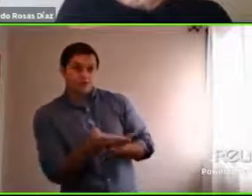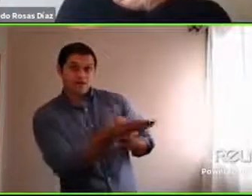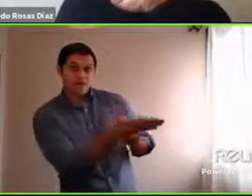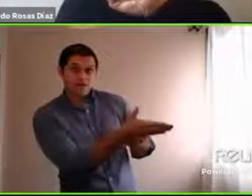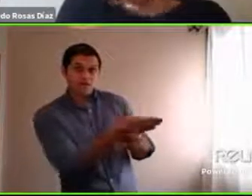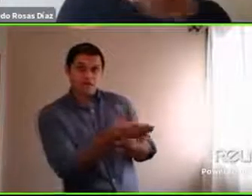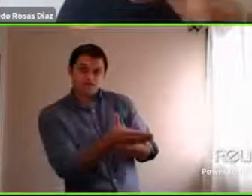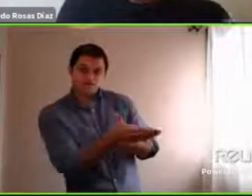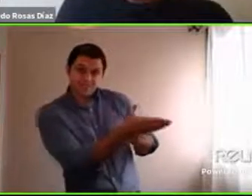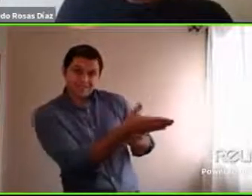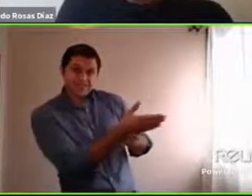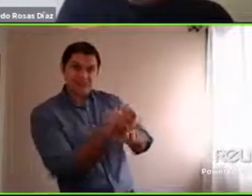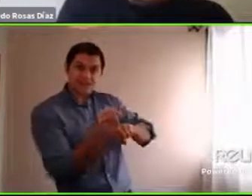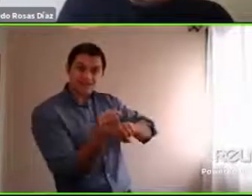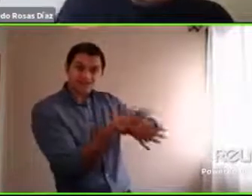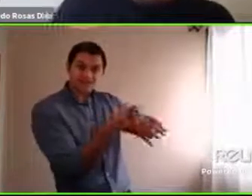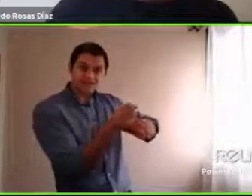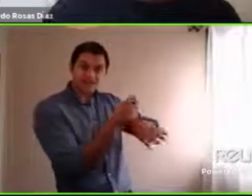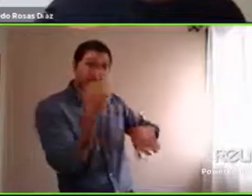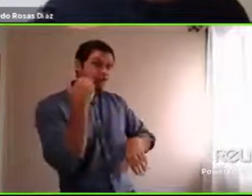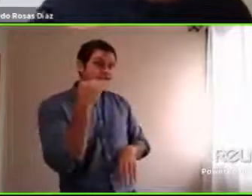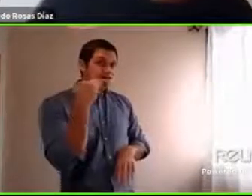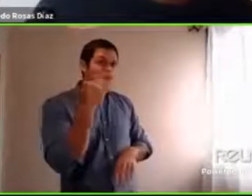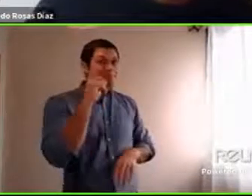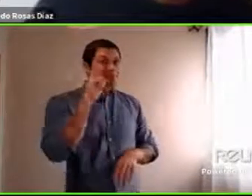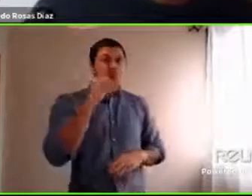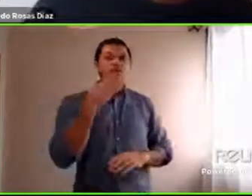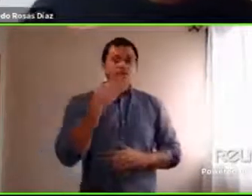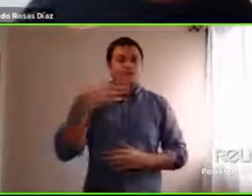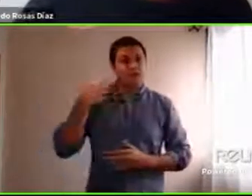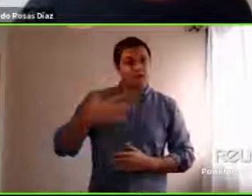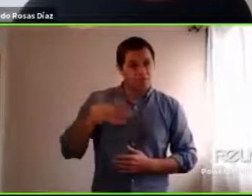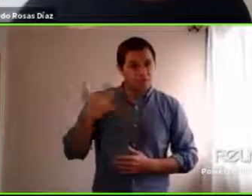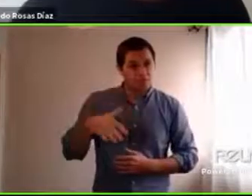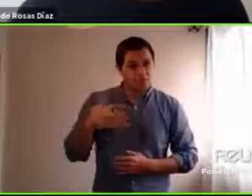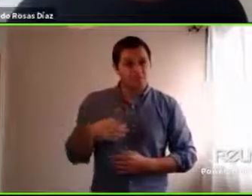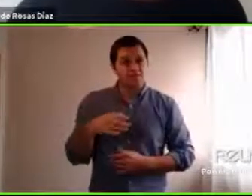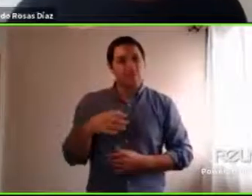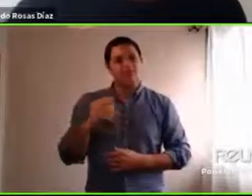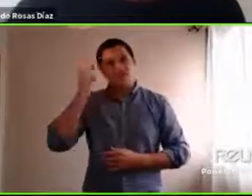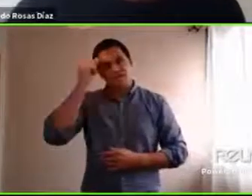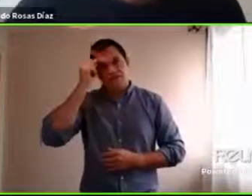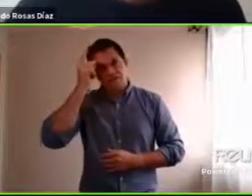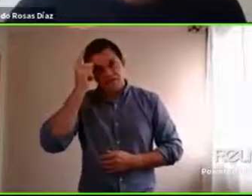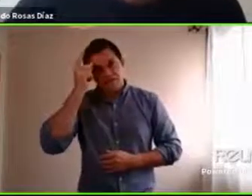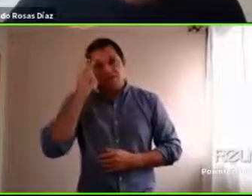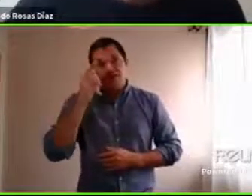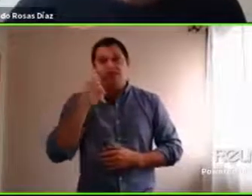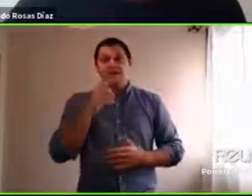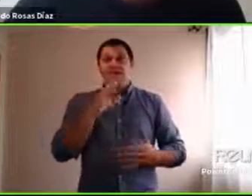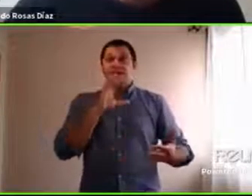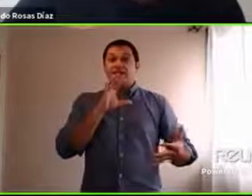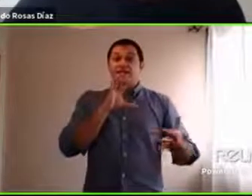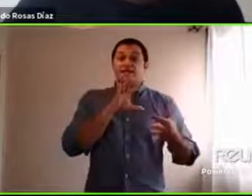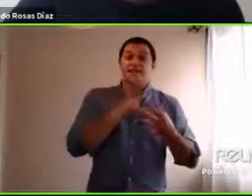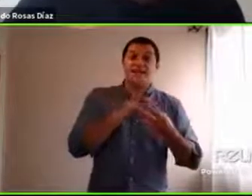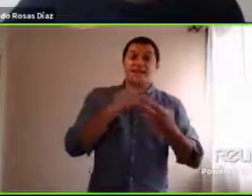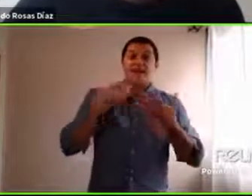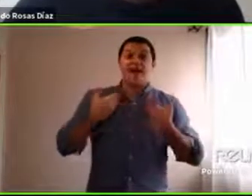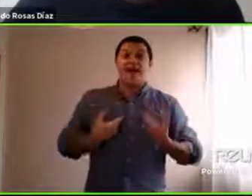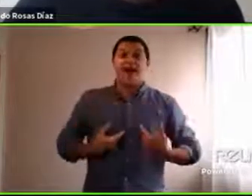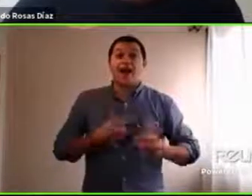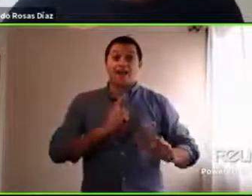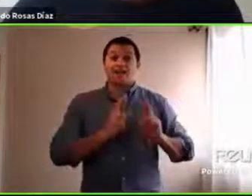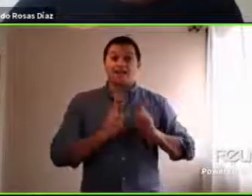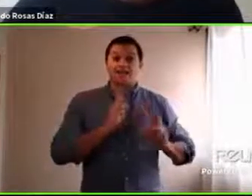enseñar, pero es importante también tener en cuenta de que la parte vincular es importante, entonces, tal vez, aunque sean